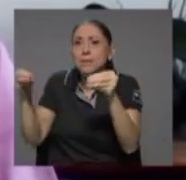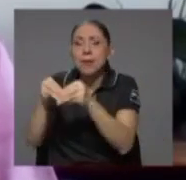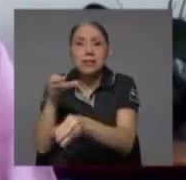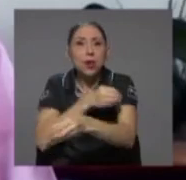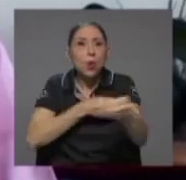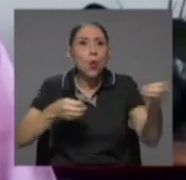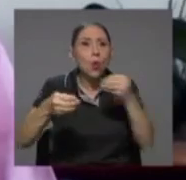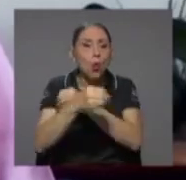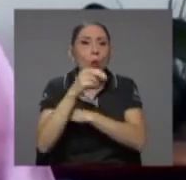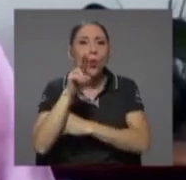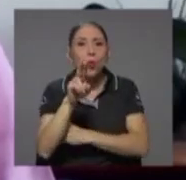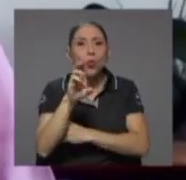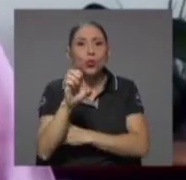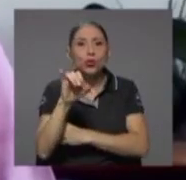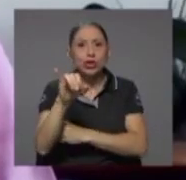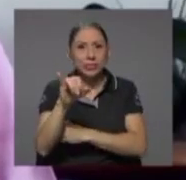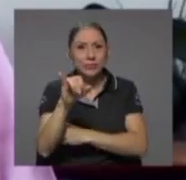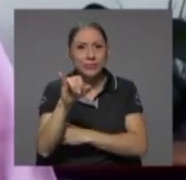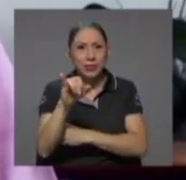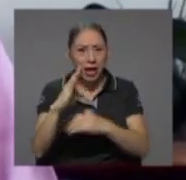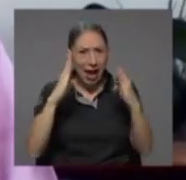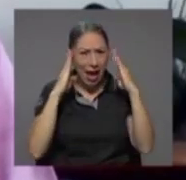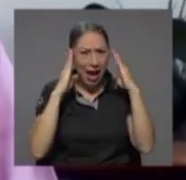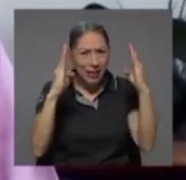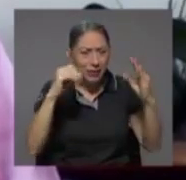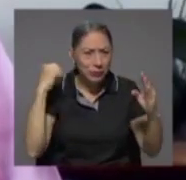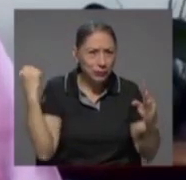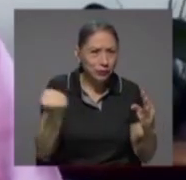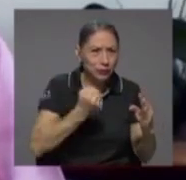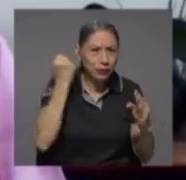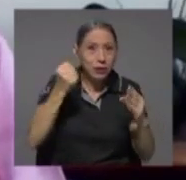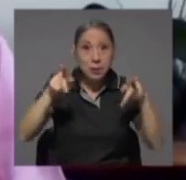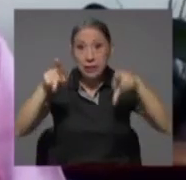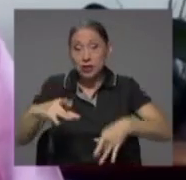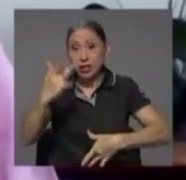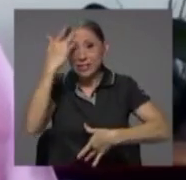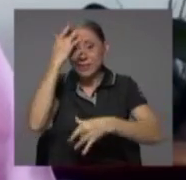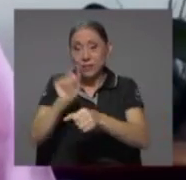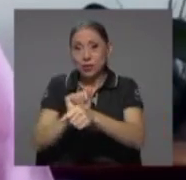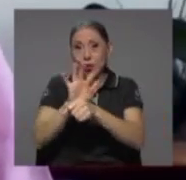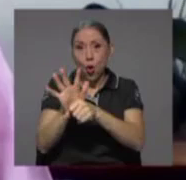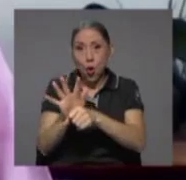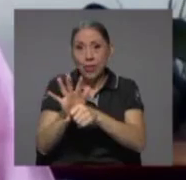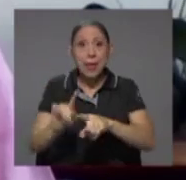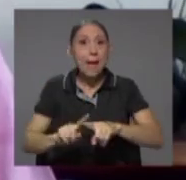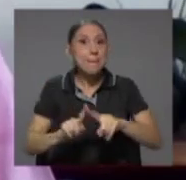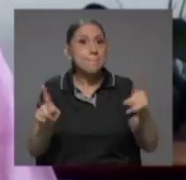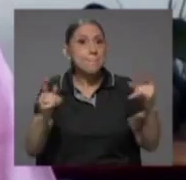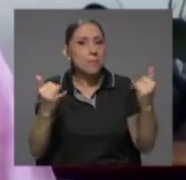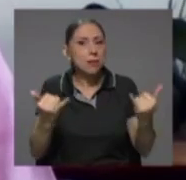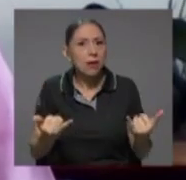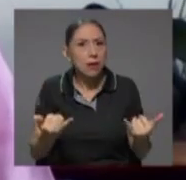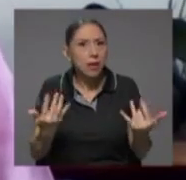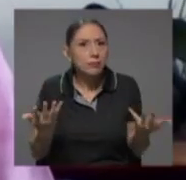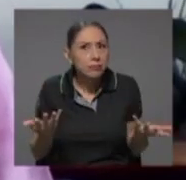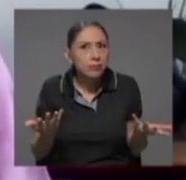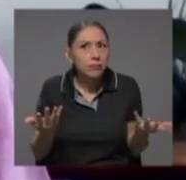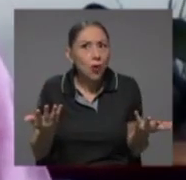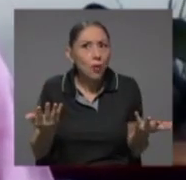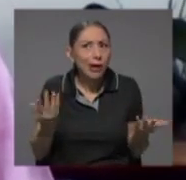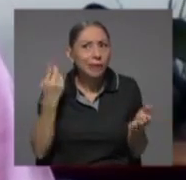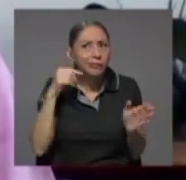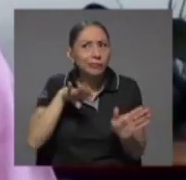de los pacientes con COVID sin embargo estamos dejando de lado las otras entidades